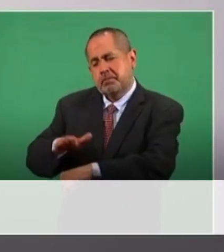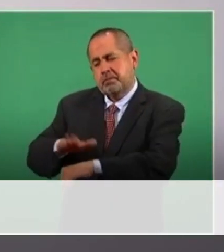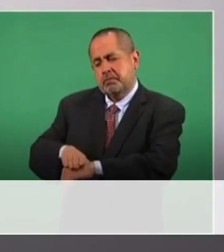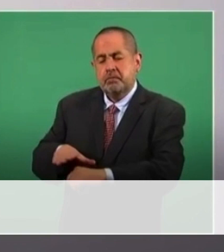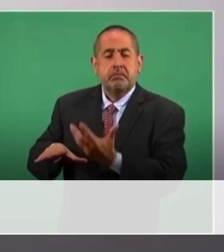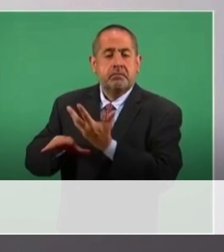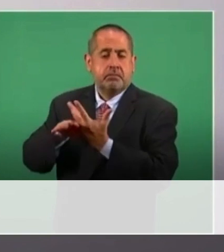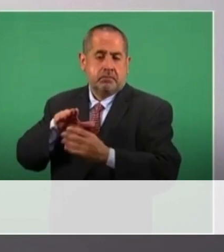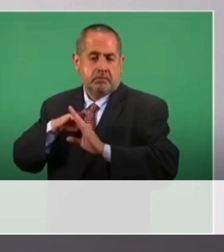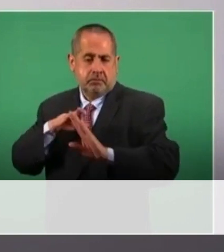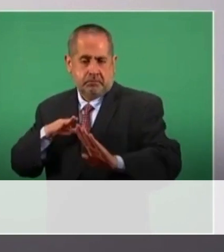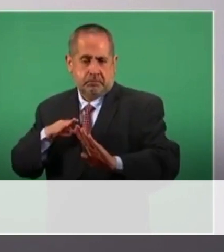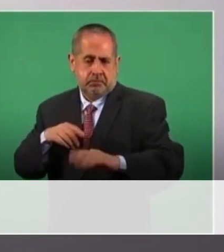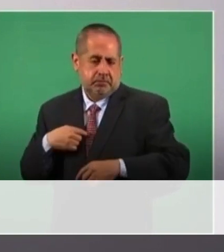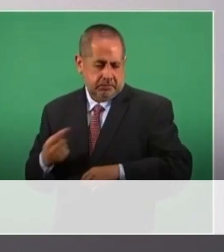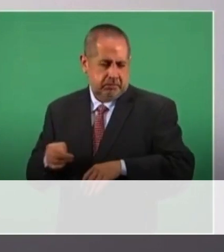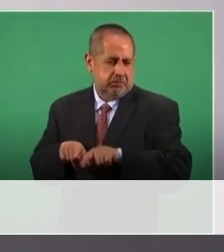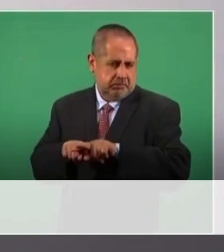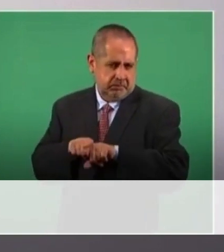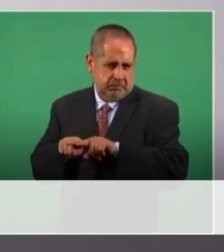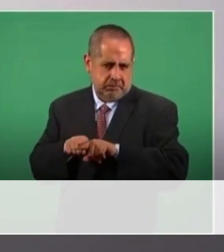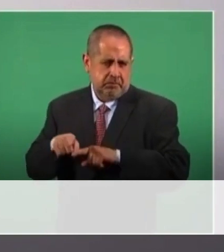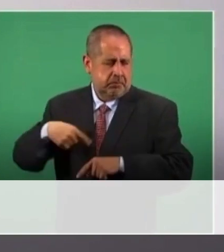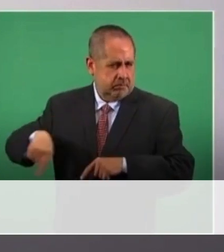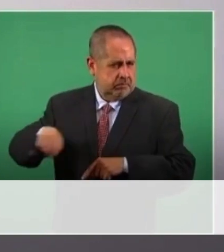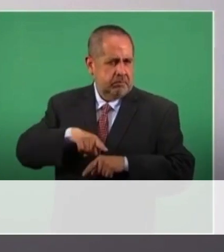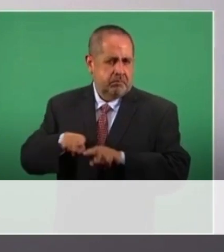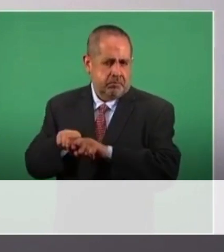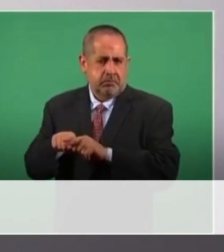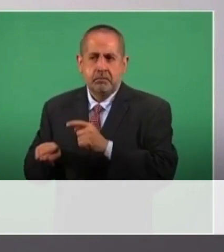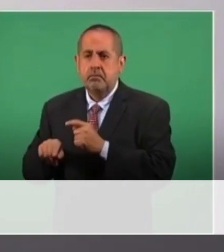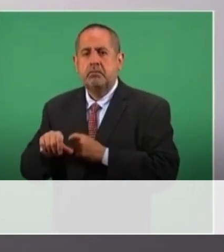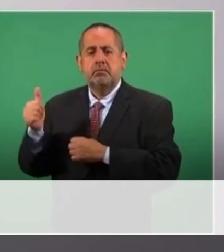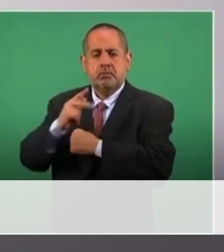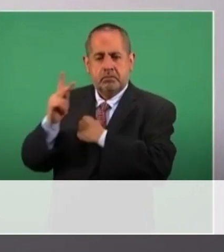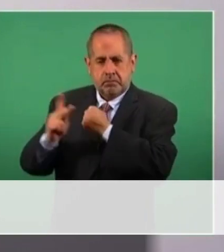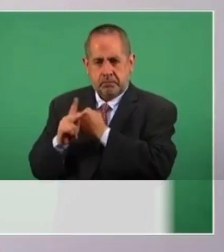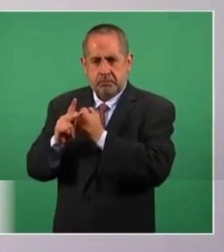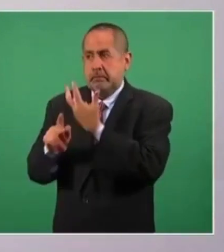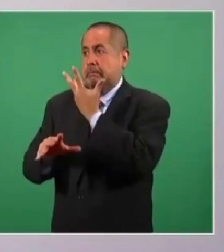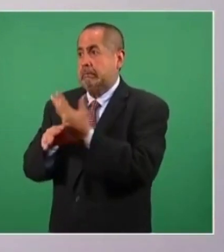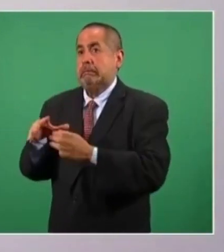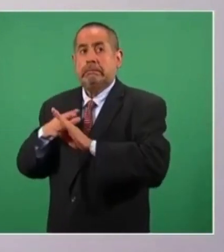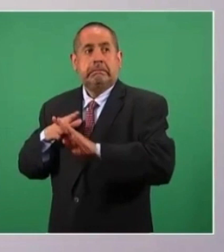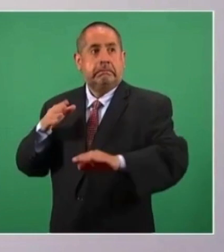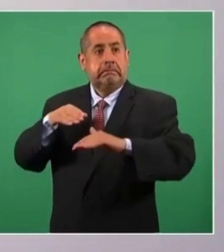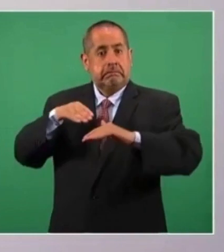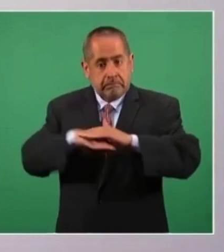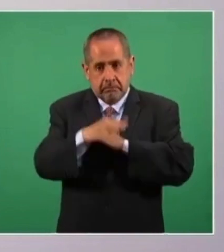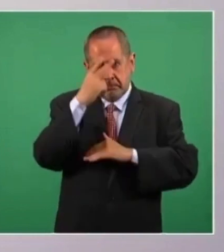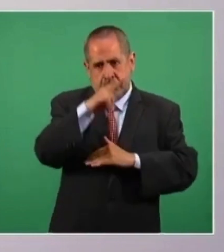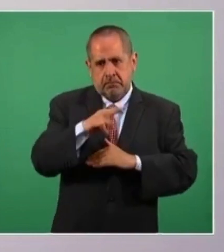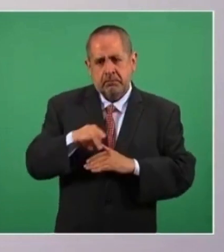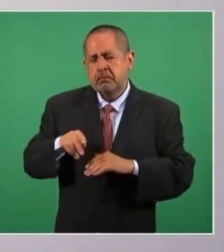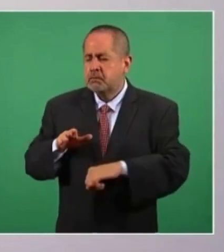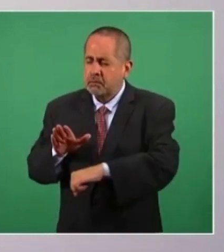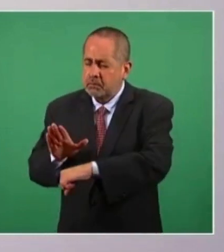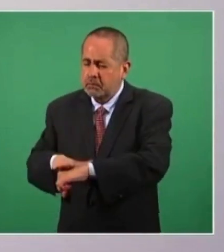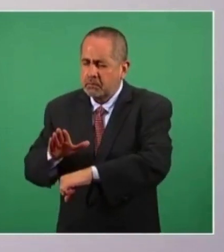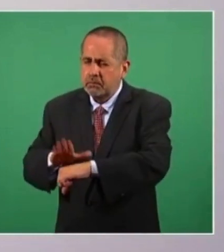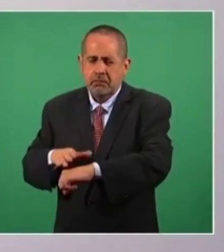a nuestros hermanos migrantes centroamericanos, porque